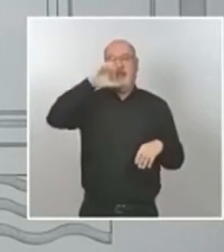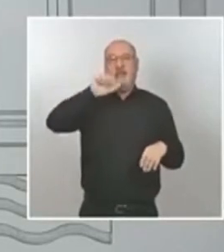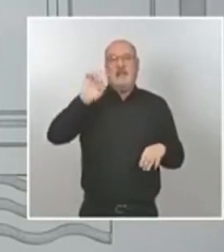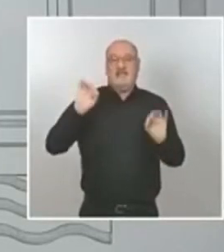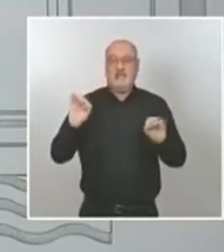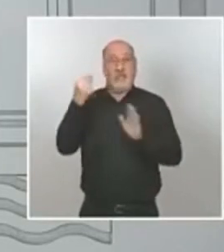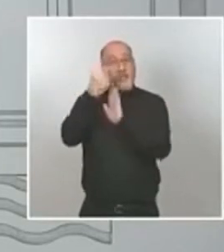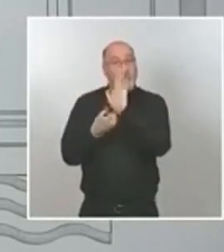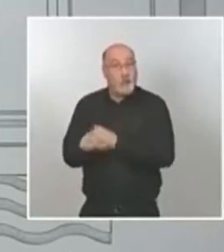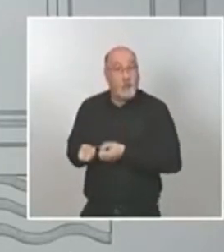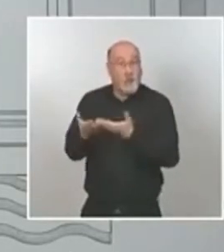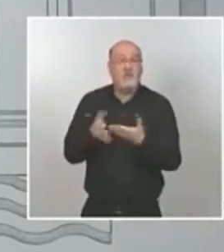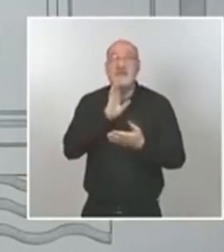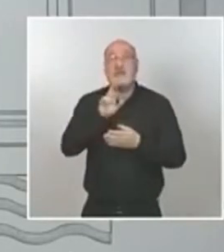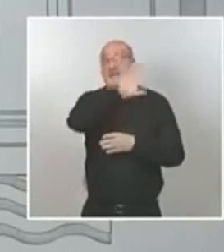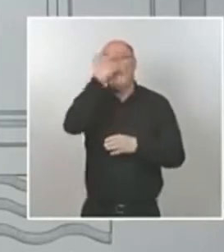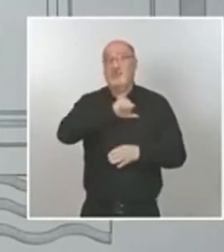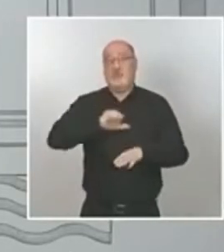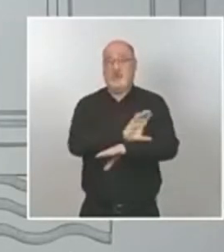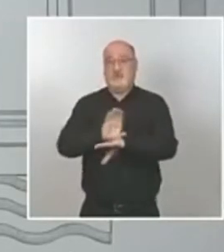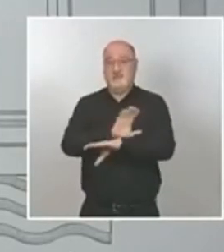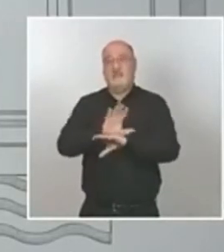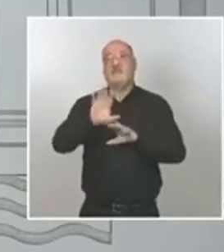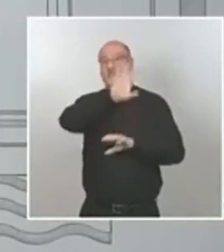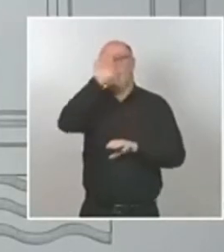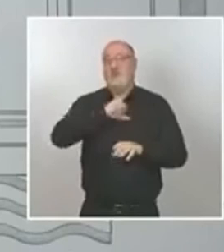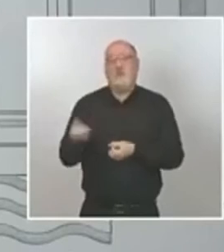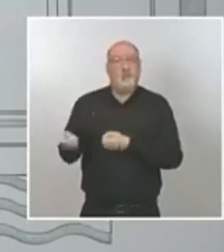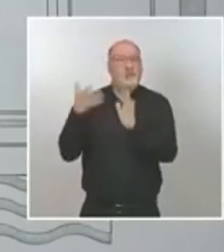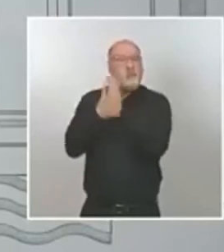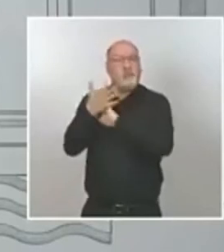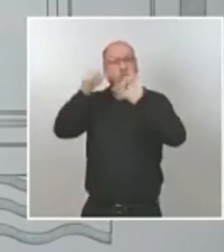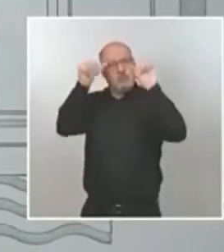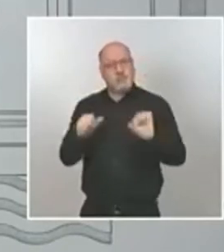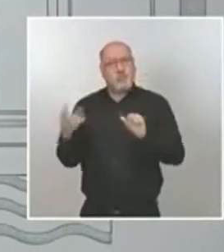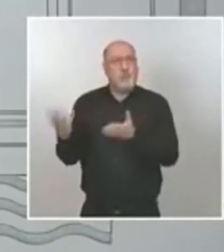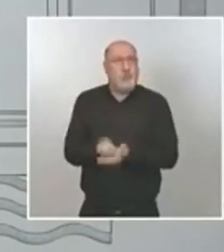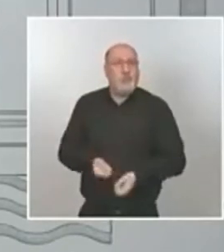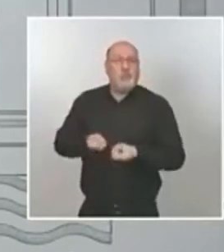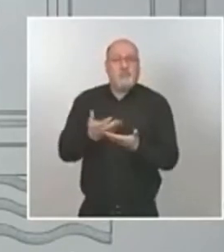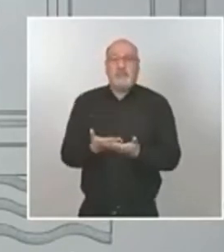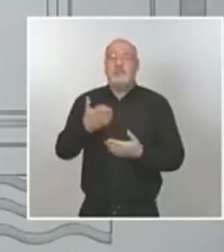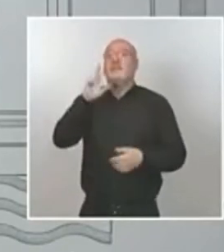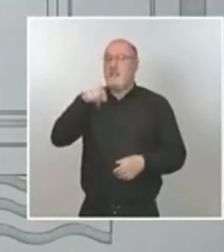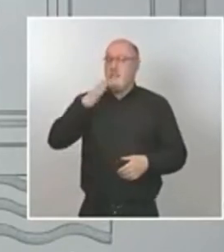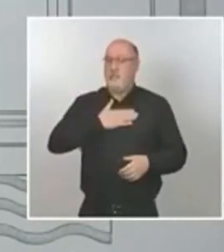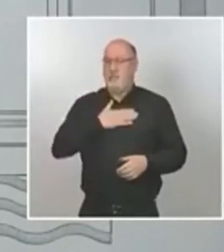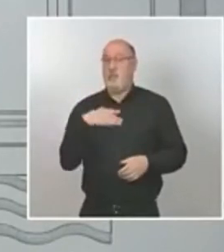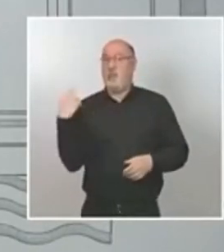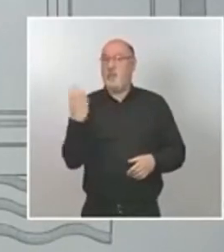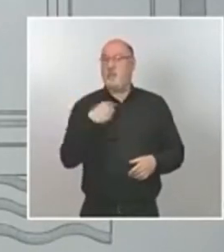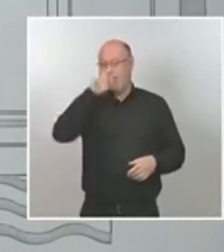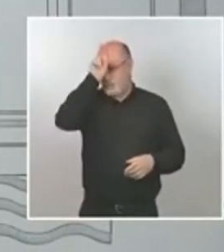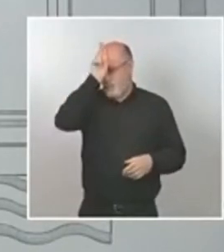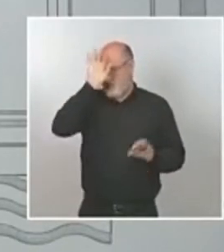con todos ustedes a los miembros del consejo y les ha trasladado a todos ellos y a todas ellas nuestra preocupación preocupación por